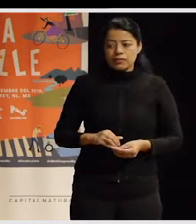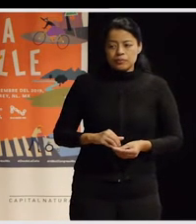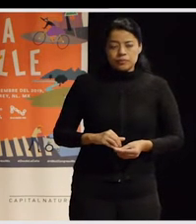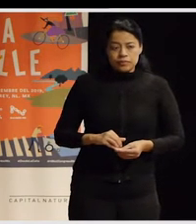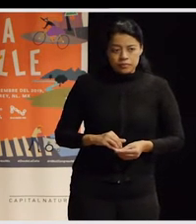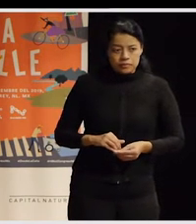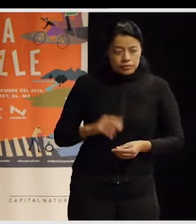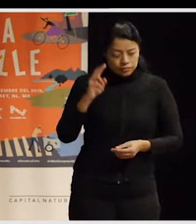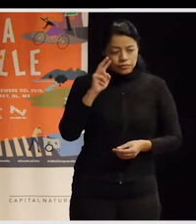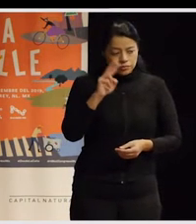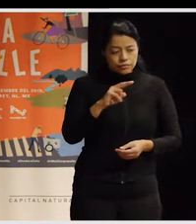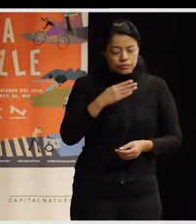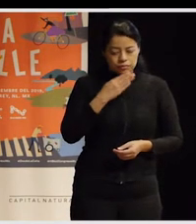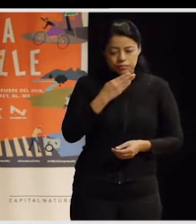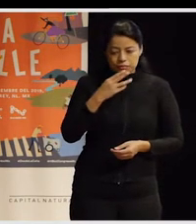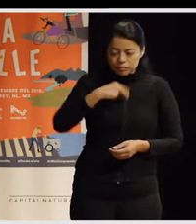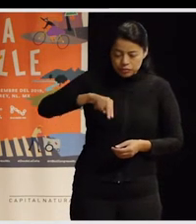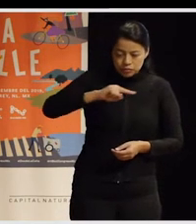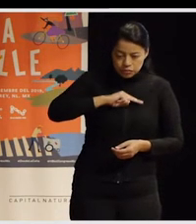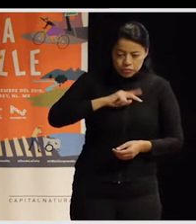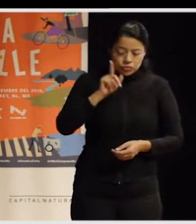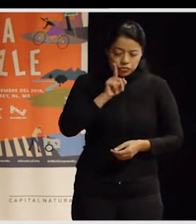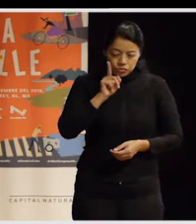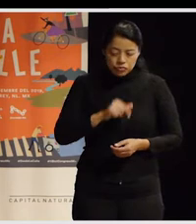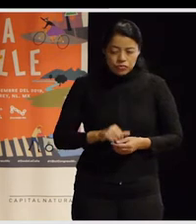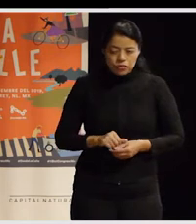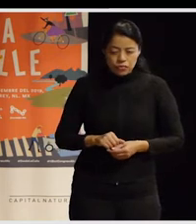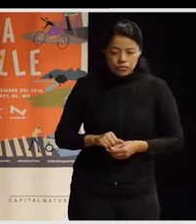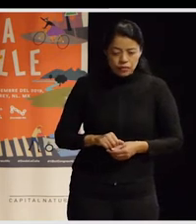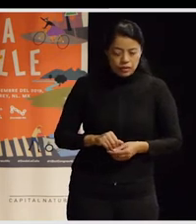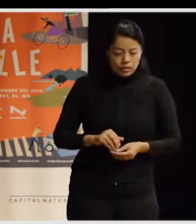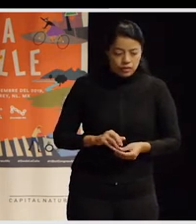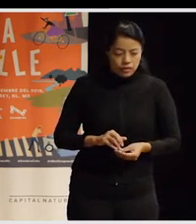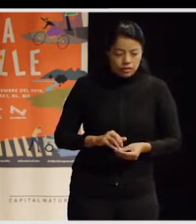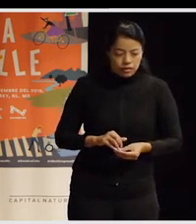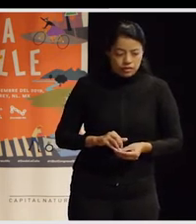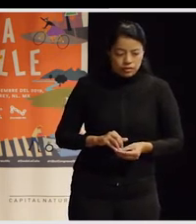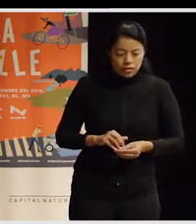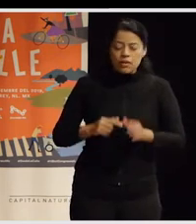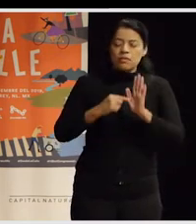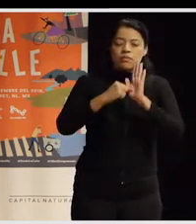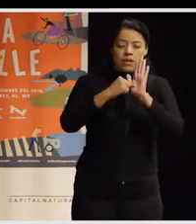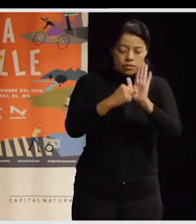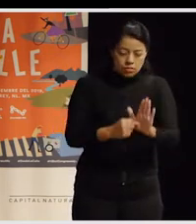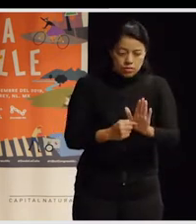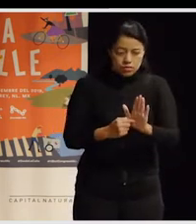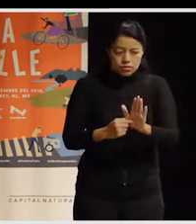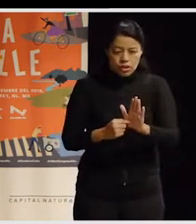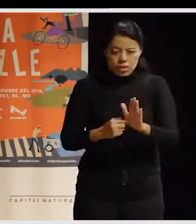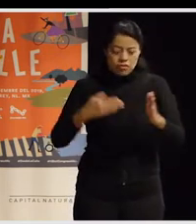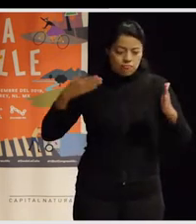¿Sí? Se ve, vale. Nosotras, para, digamos, como para mostrar, ¿no? El